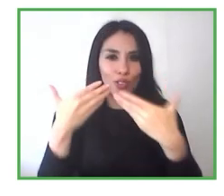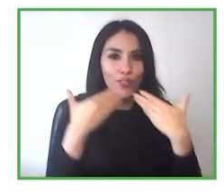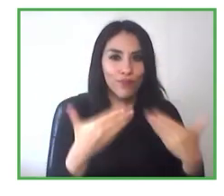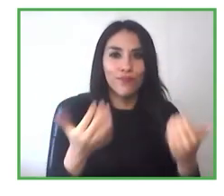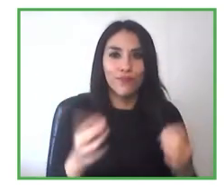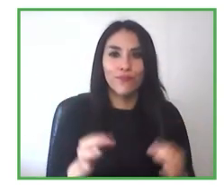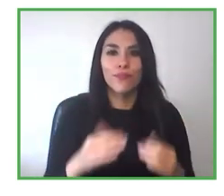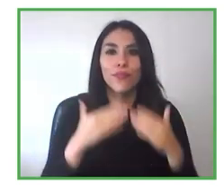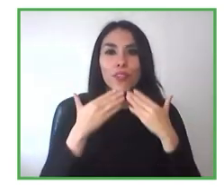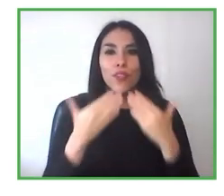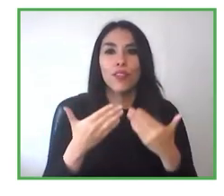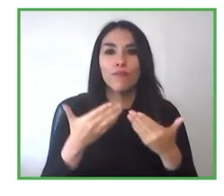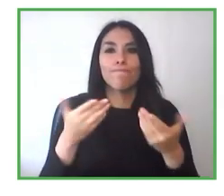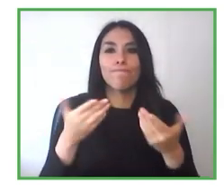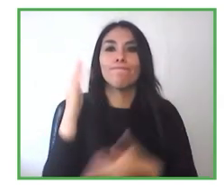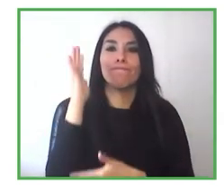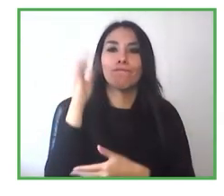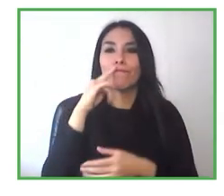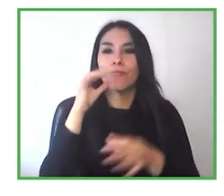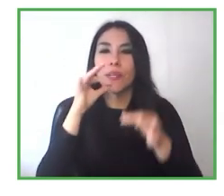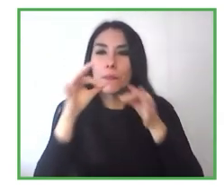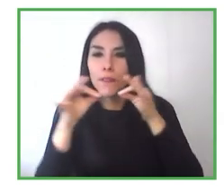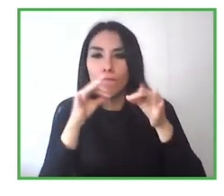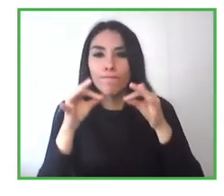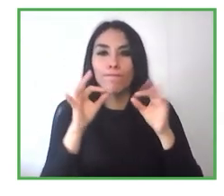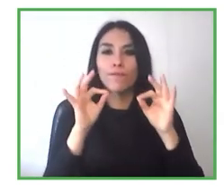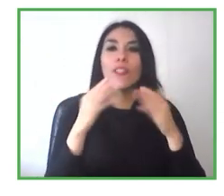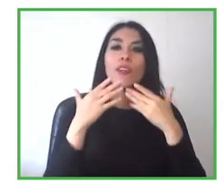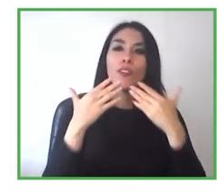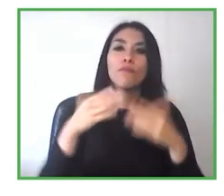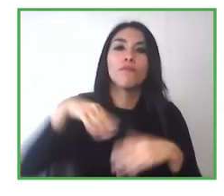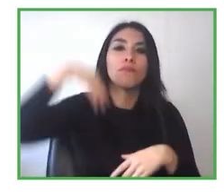inclusión, y nos vemos en una próxima oportunidad. Muchas gracias.